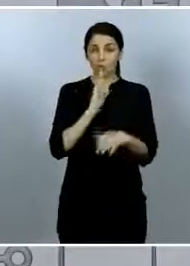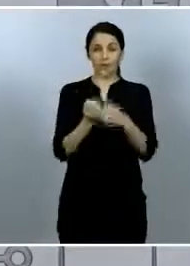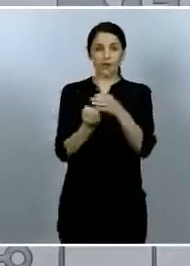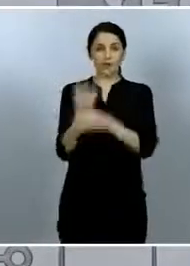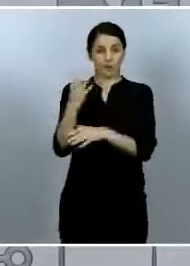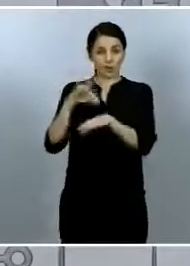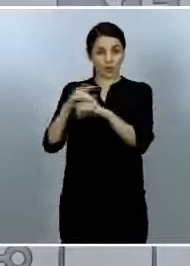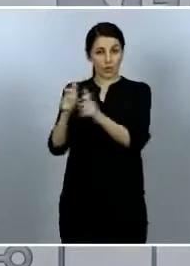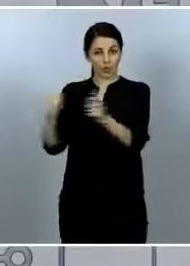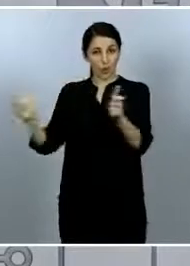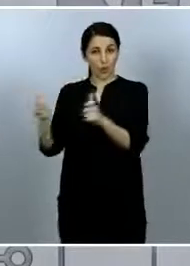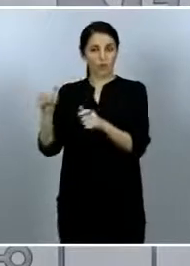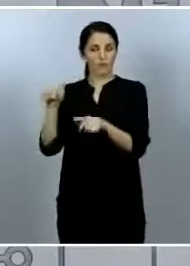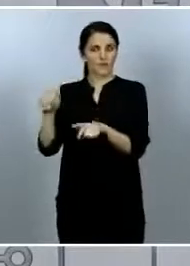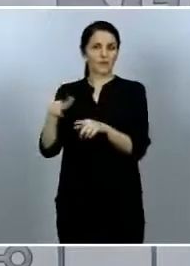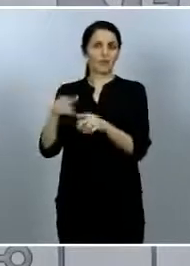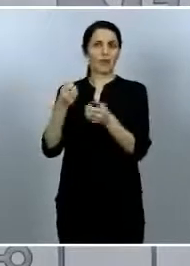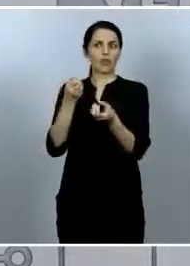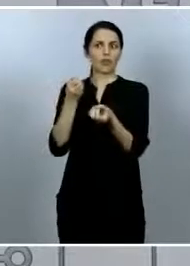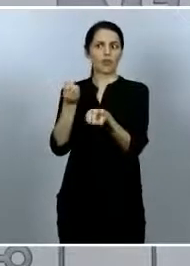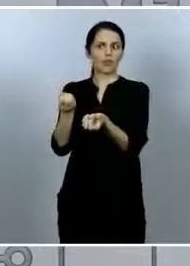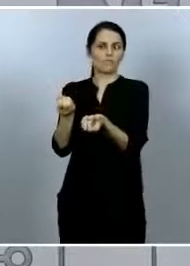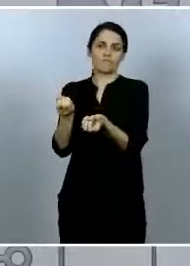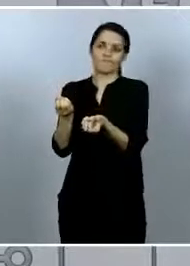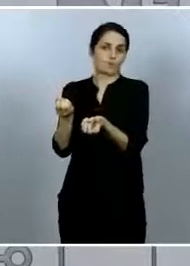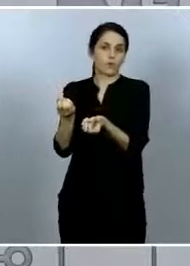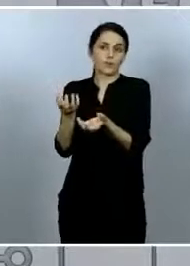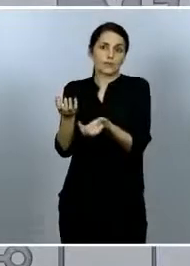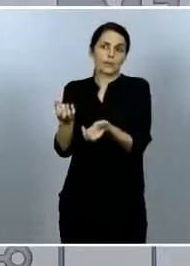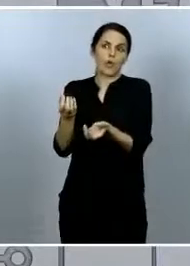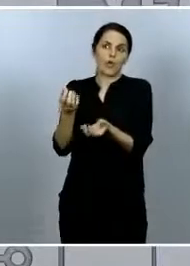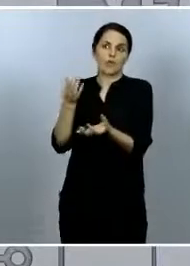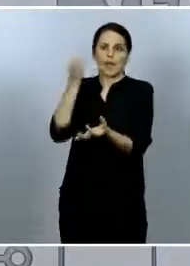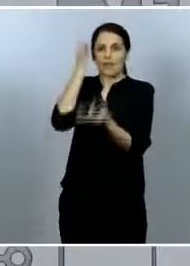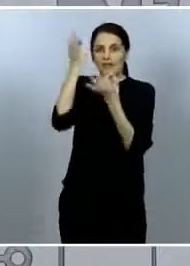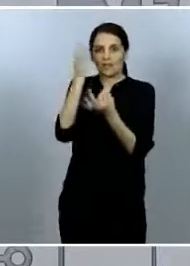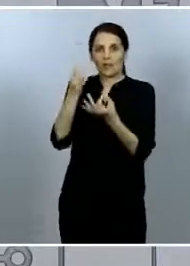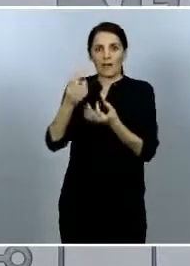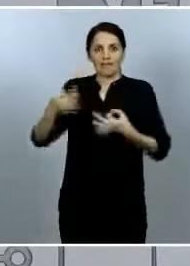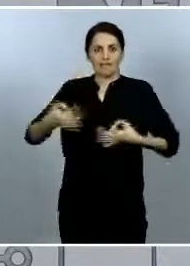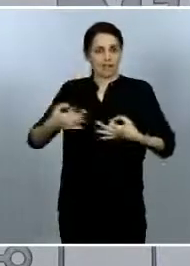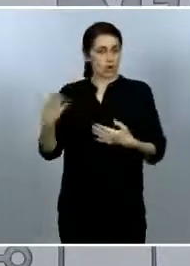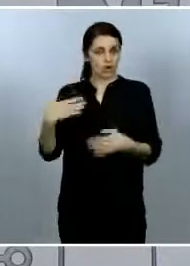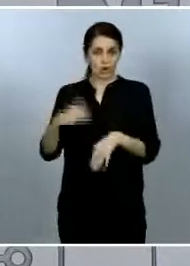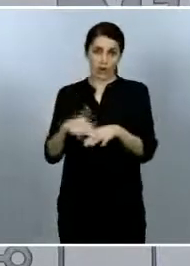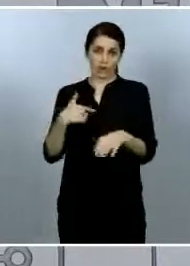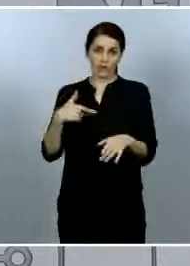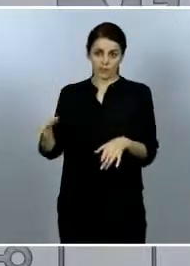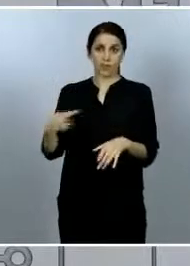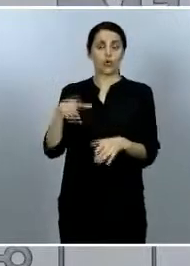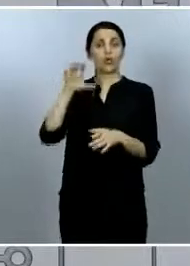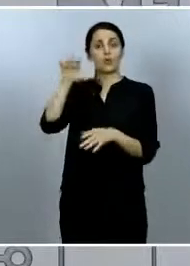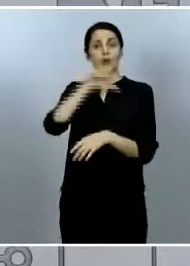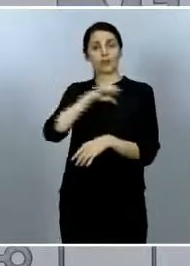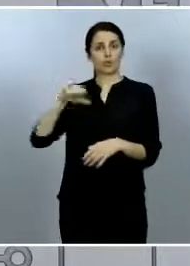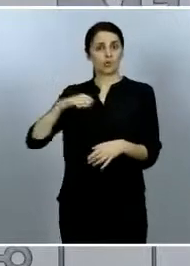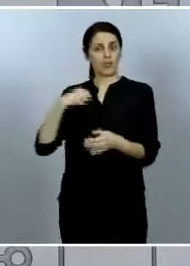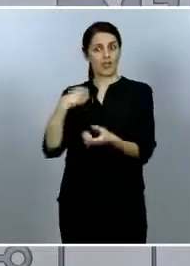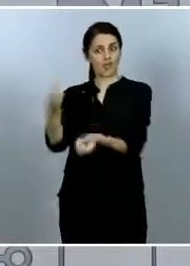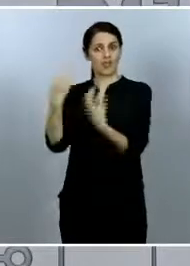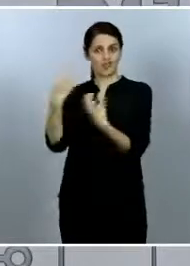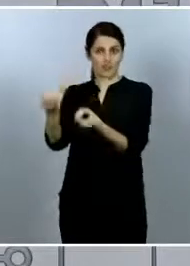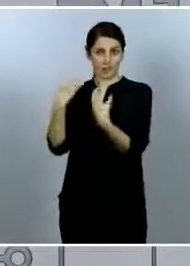las comunidades autónomas y tendrán que pasar los informes adecuados cuando tengan la información suficiente para valorarlo. Sí que es cierto que